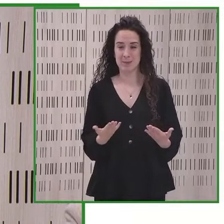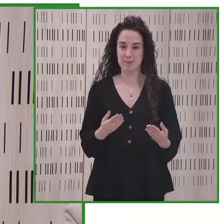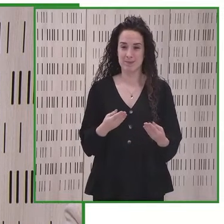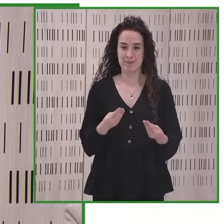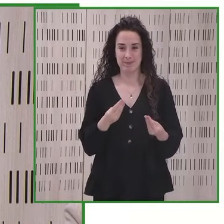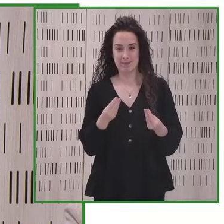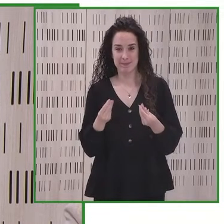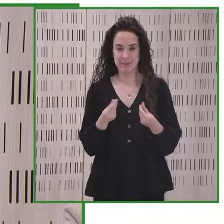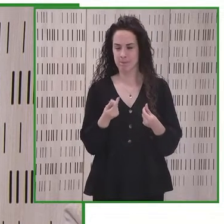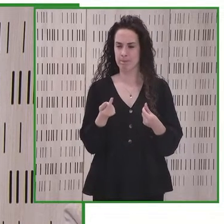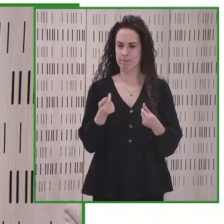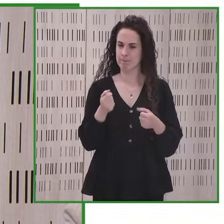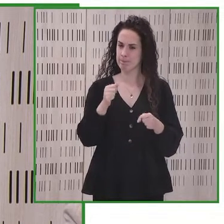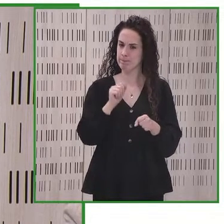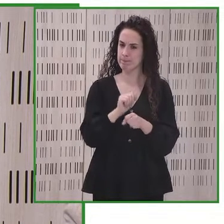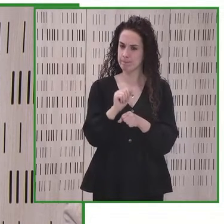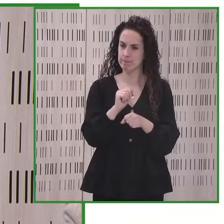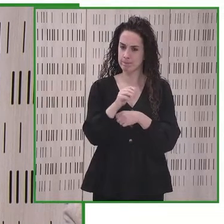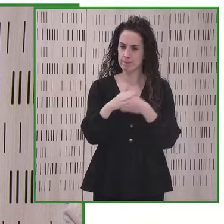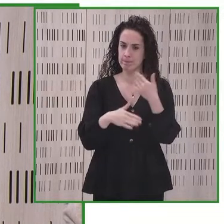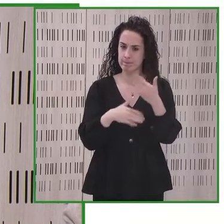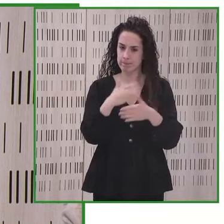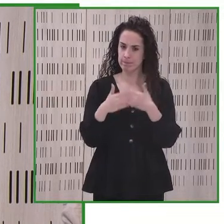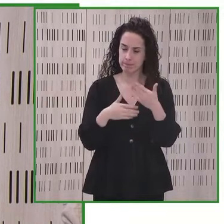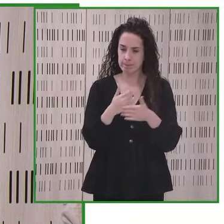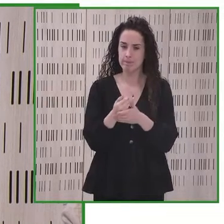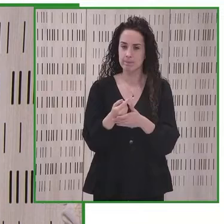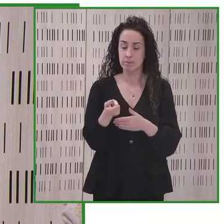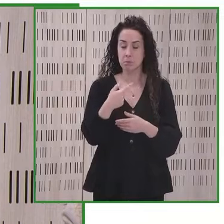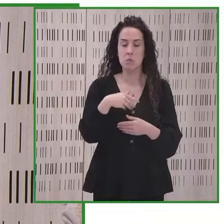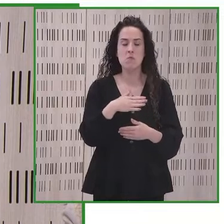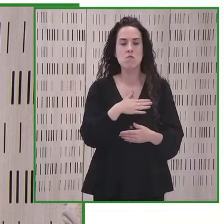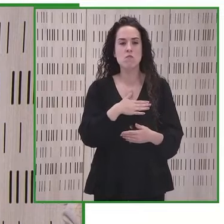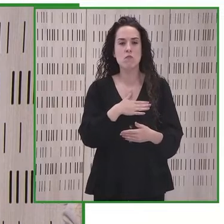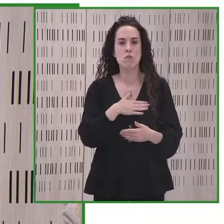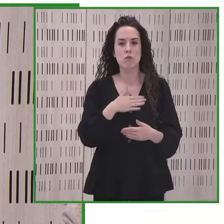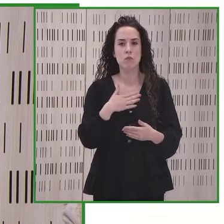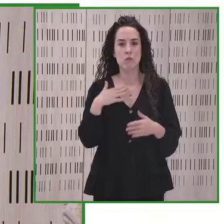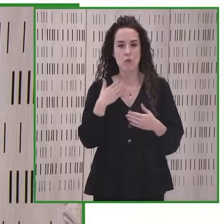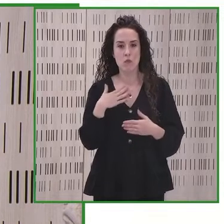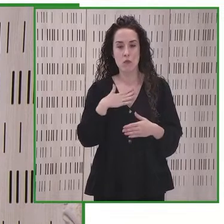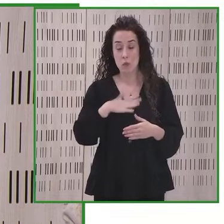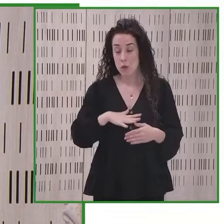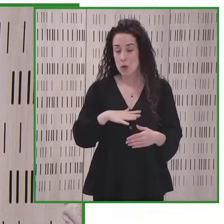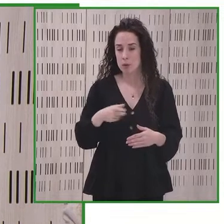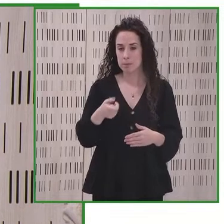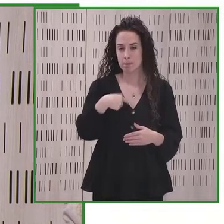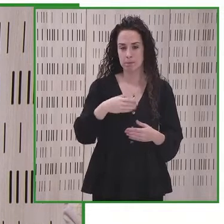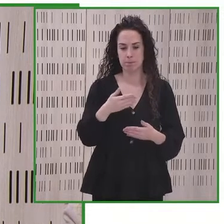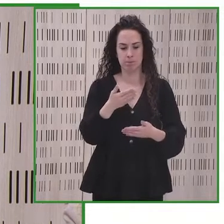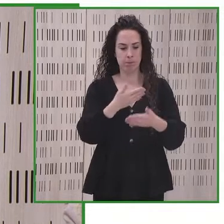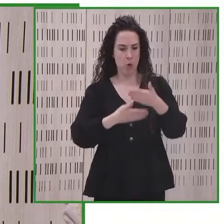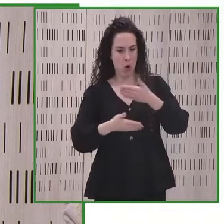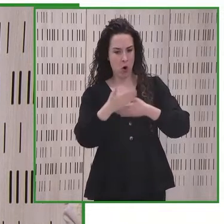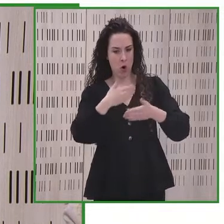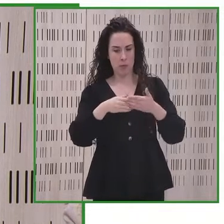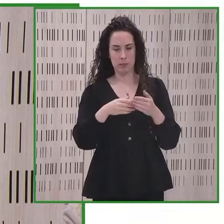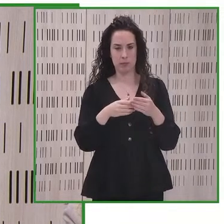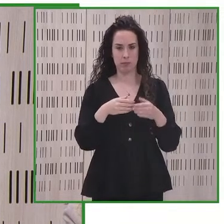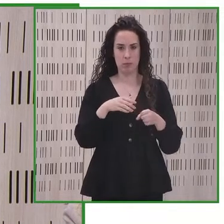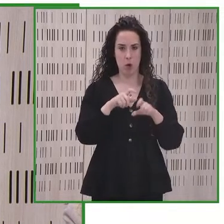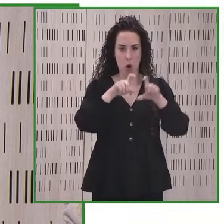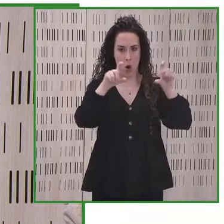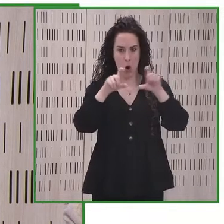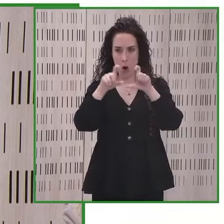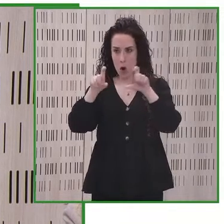Sin embargo, el trabajo no está concluido todavía y, por lo tanto, les pido a